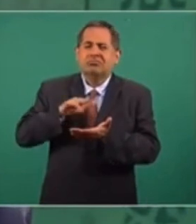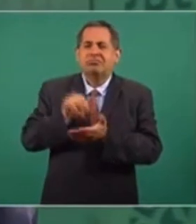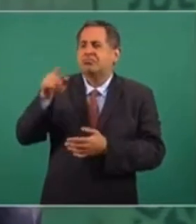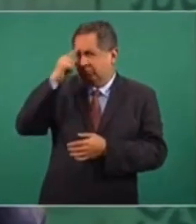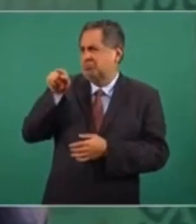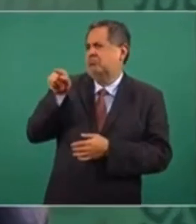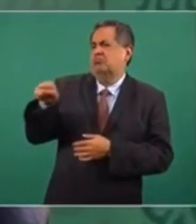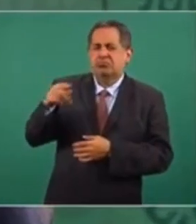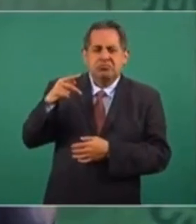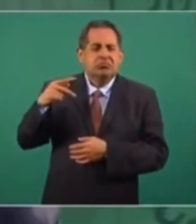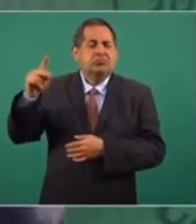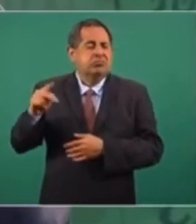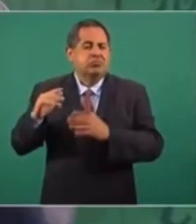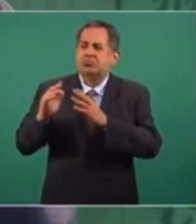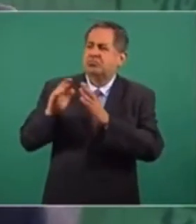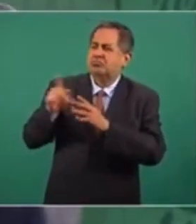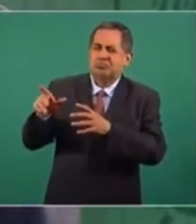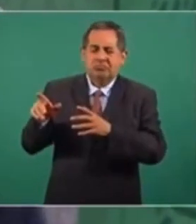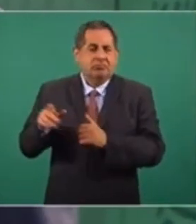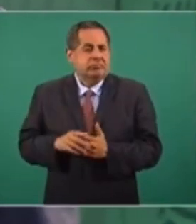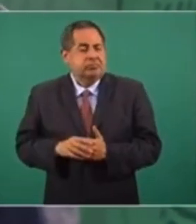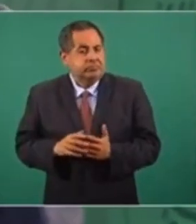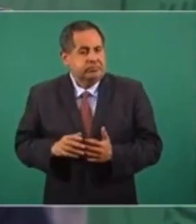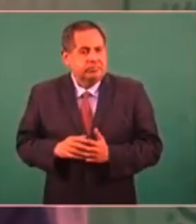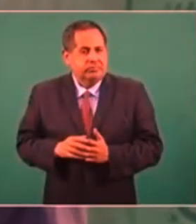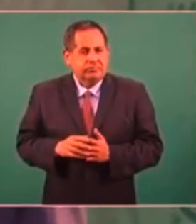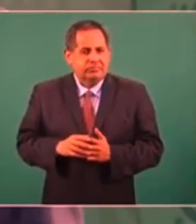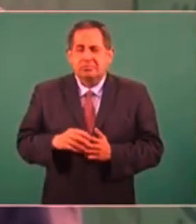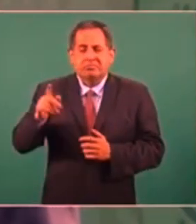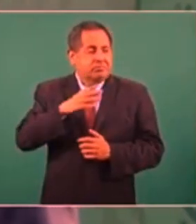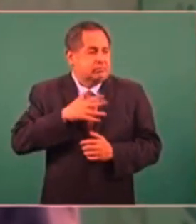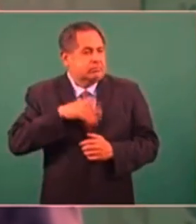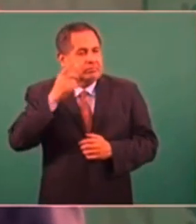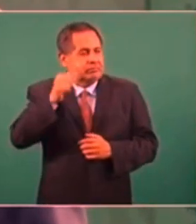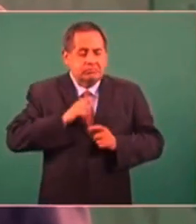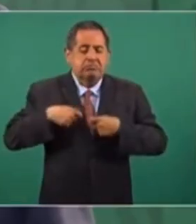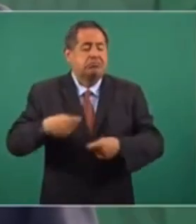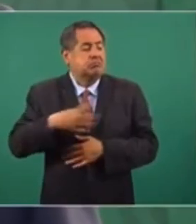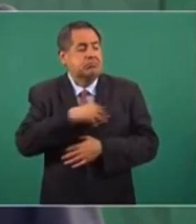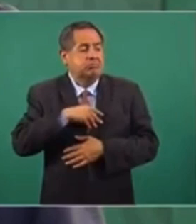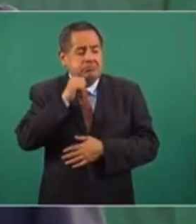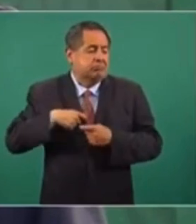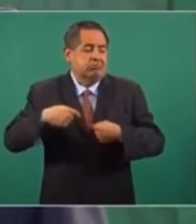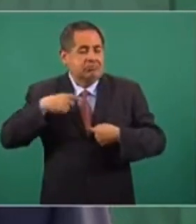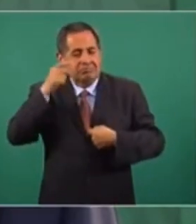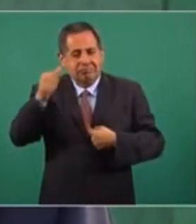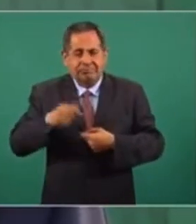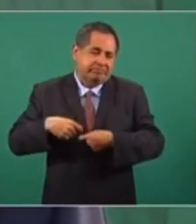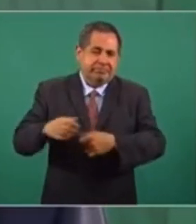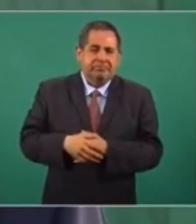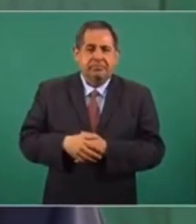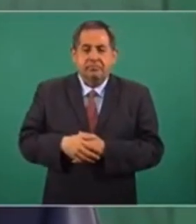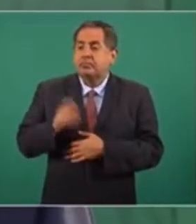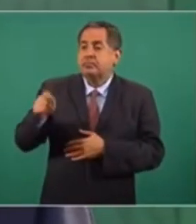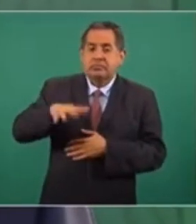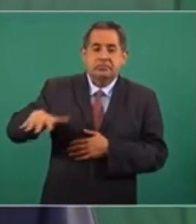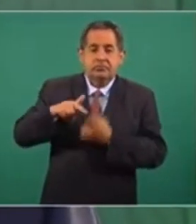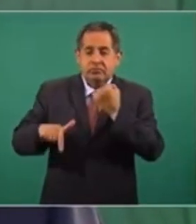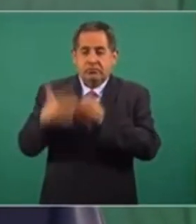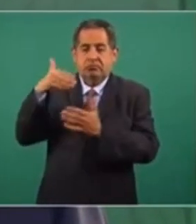que tengo y que, por cierto, ya no es mía, es de mis hijos. Son 12 mil